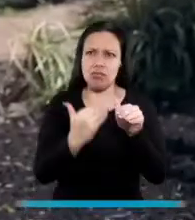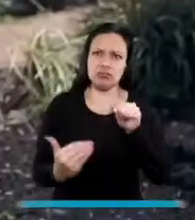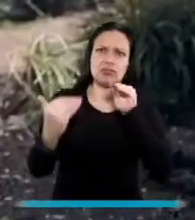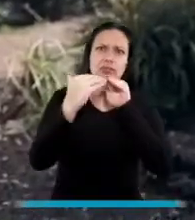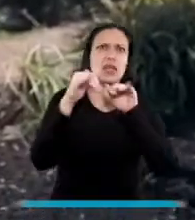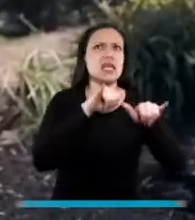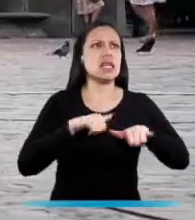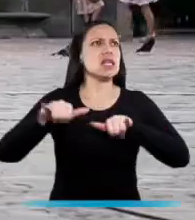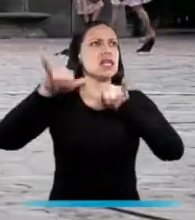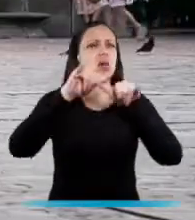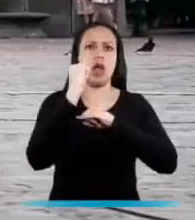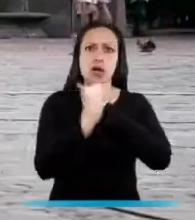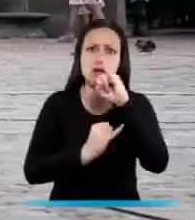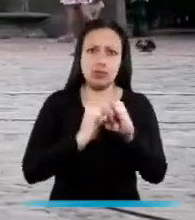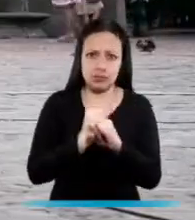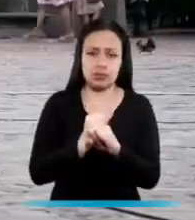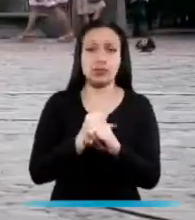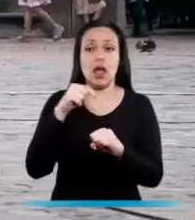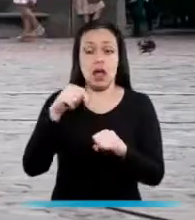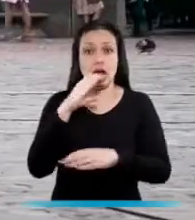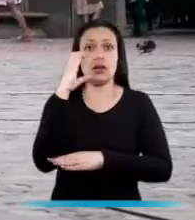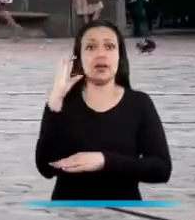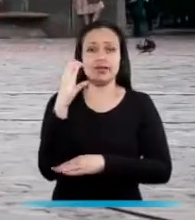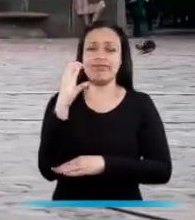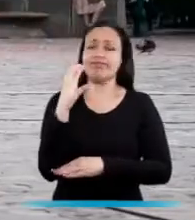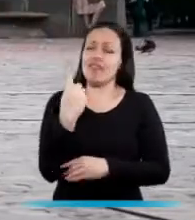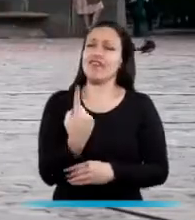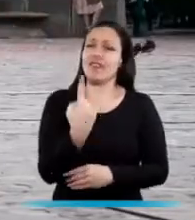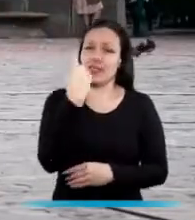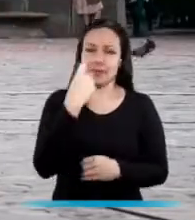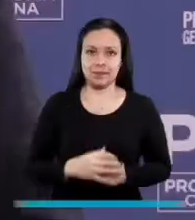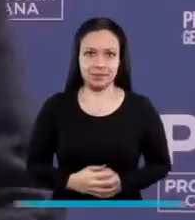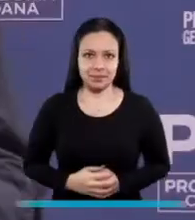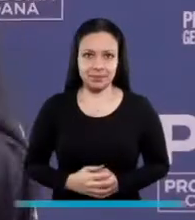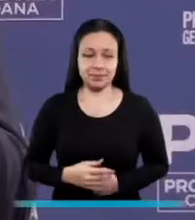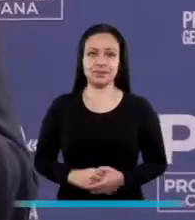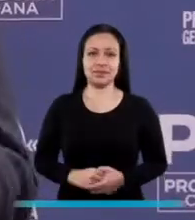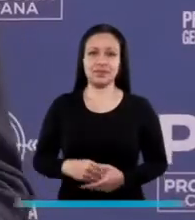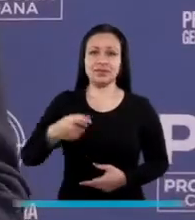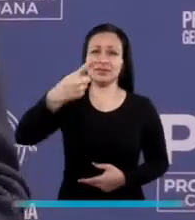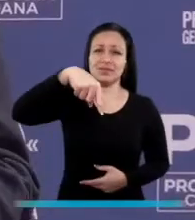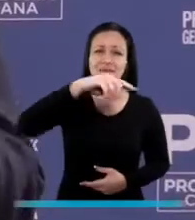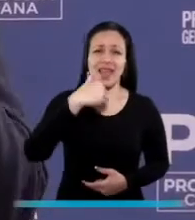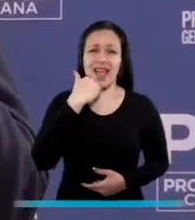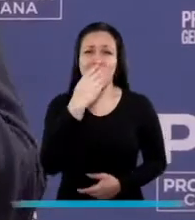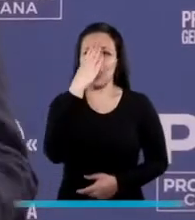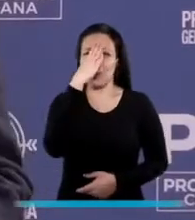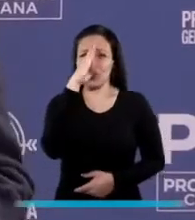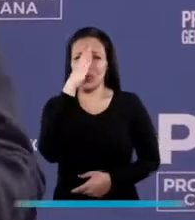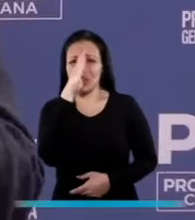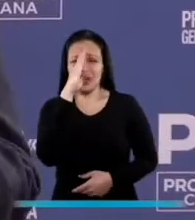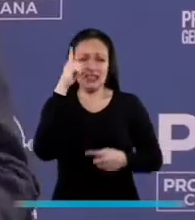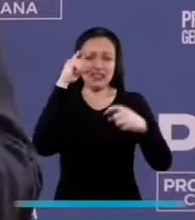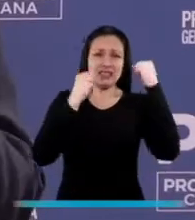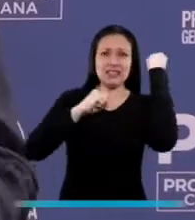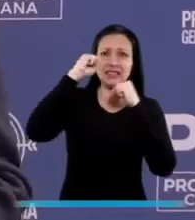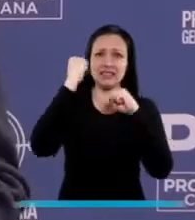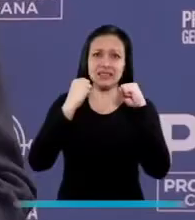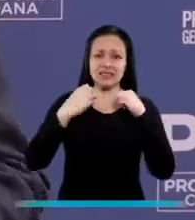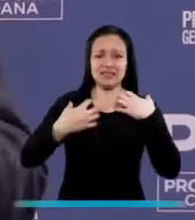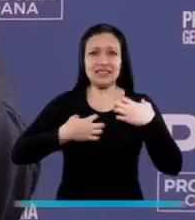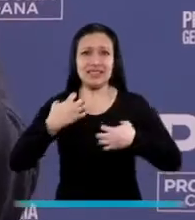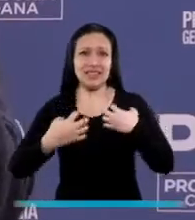estándares internacionales frente a los cuales todavía Colombia deja mucho que desear. Cualquier inquietud, cualquier preocupación, quejas,